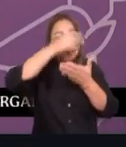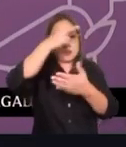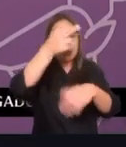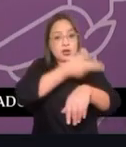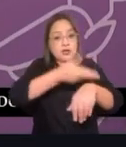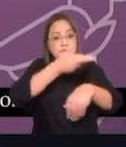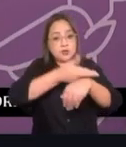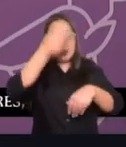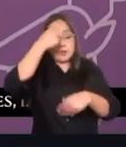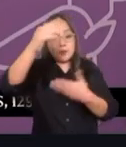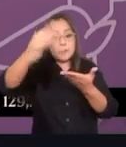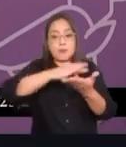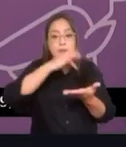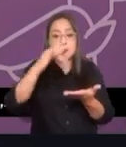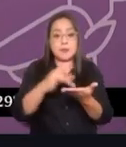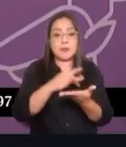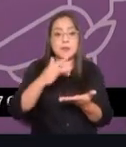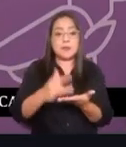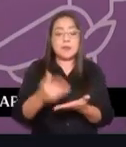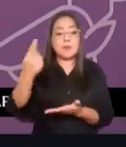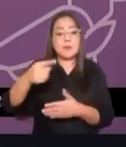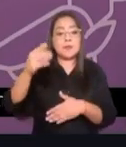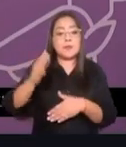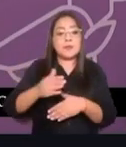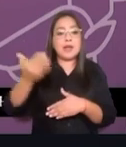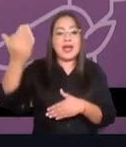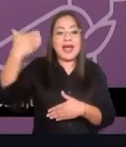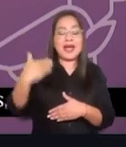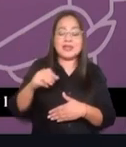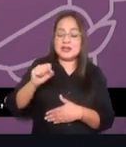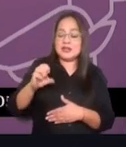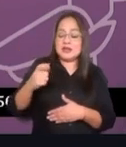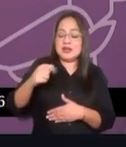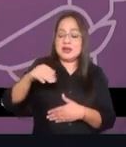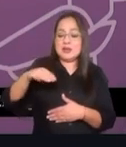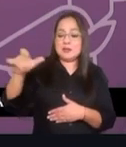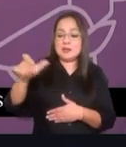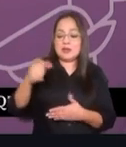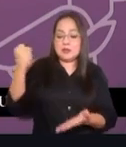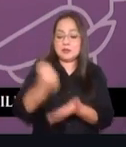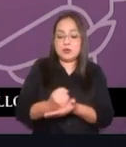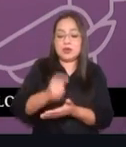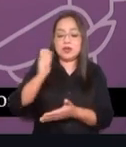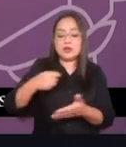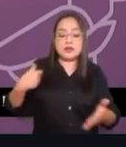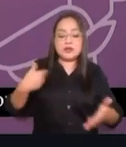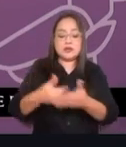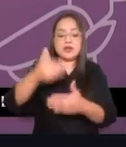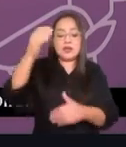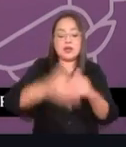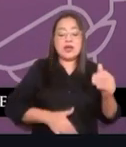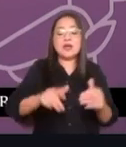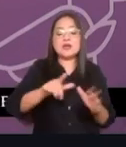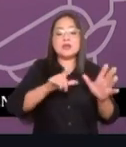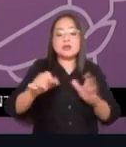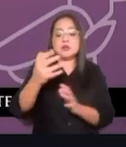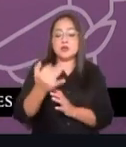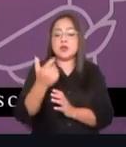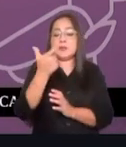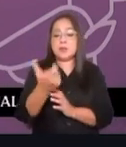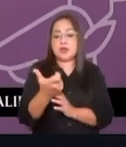que lo aprobado ya por Segalmes concluya que es el pago de los 750 pesos, que no haya ningún